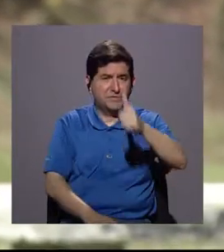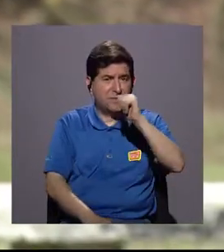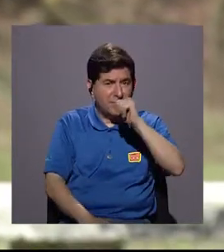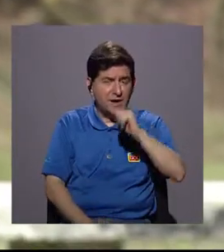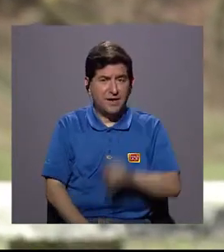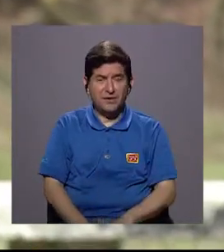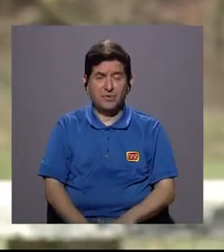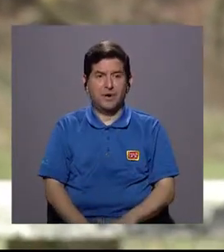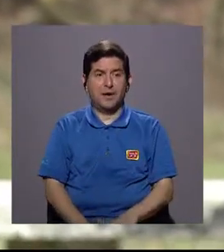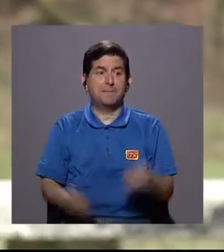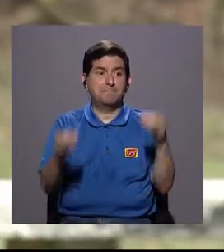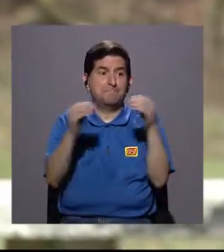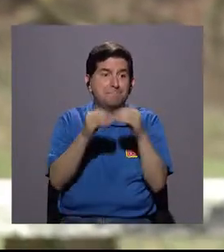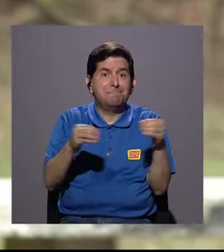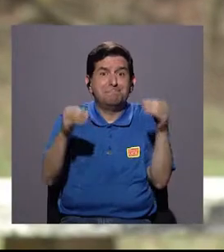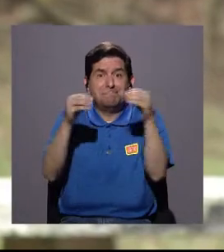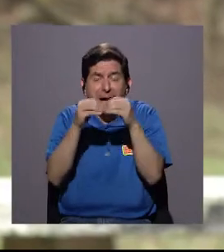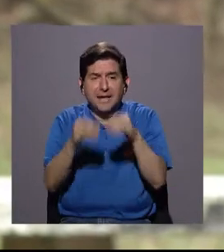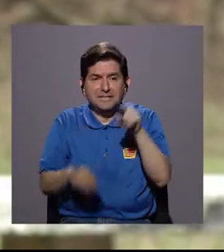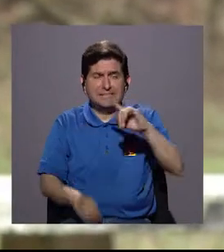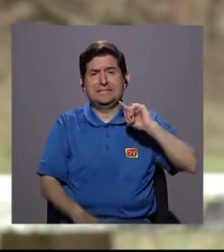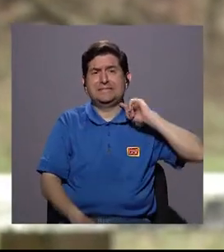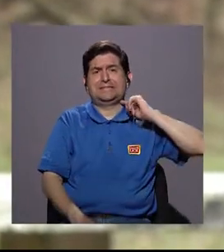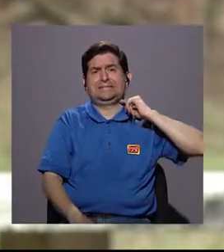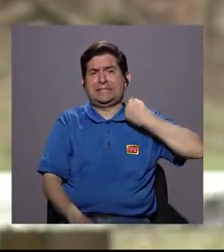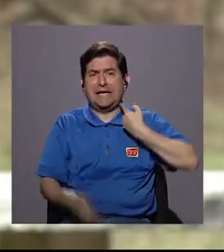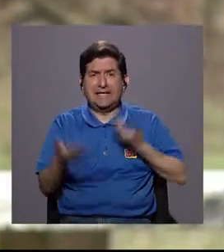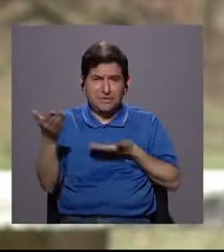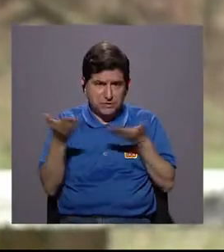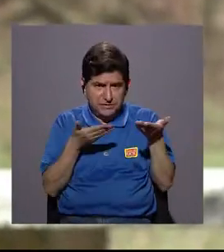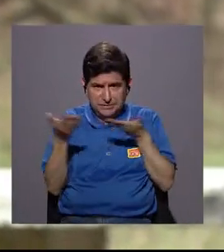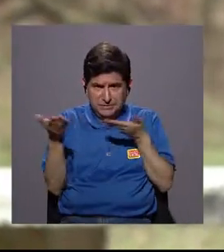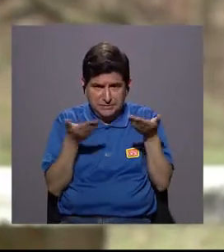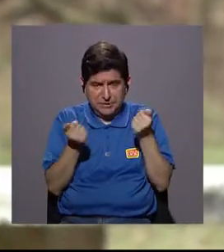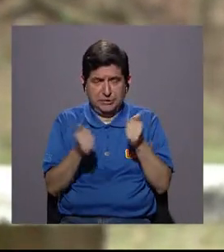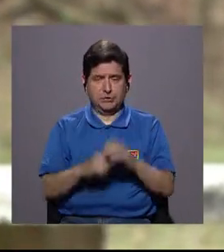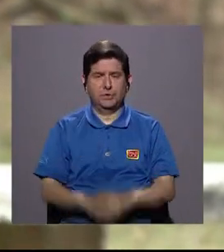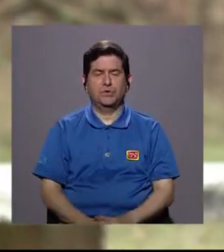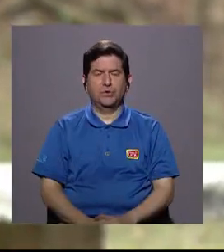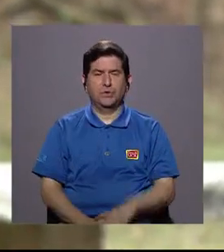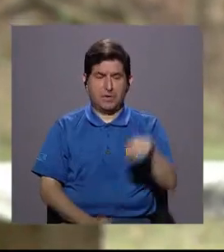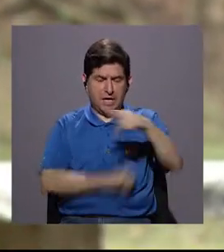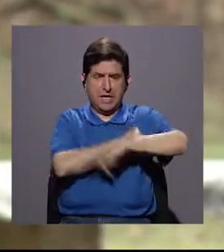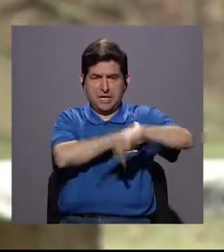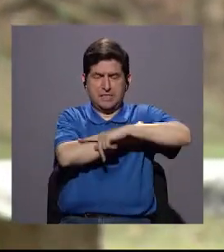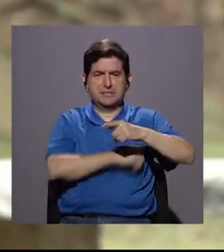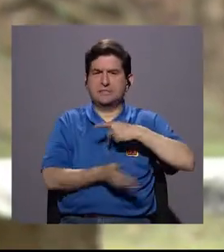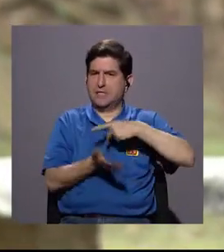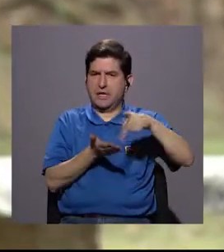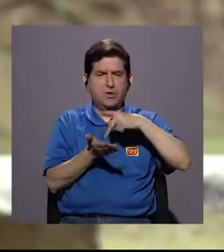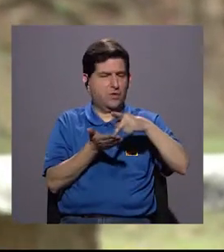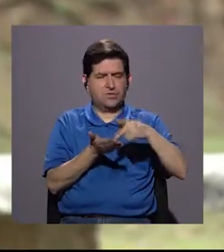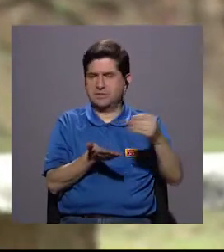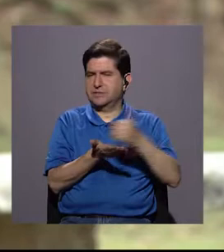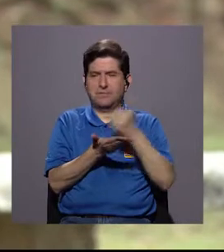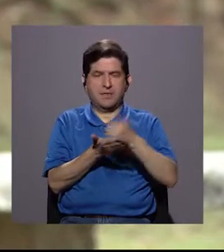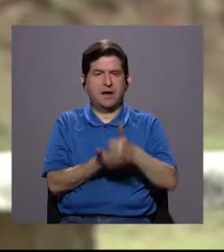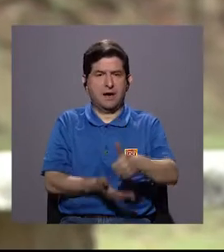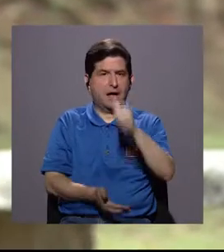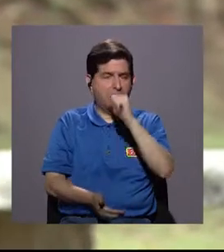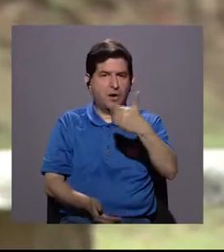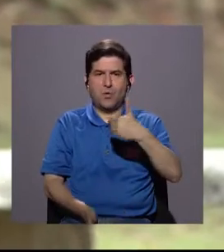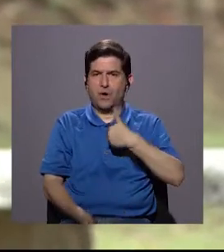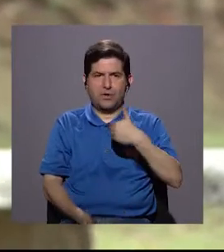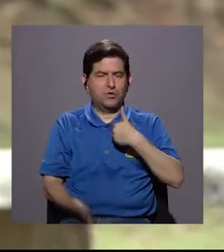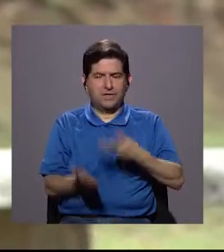tendrían que ser más y esto encarecería el servicio. En nuestro país nosotros no pagamos por el recurso, el agua